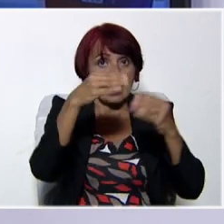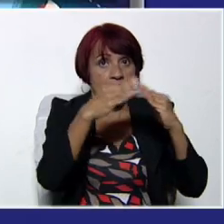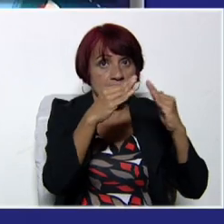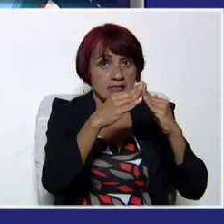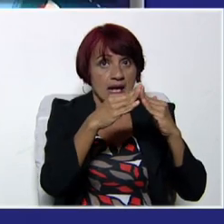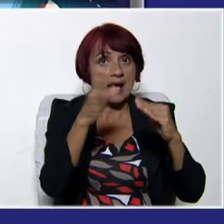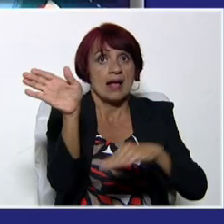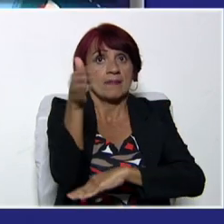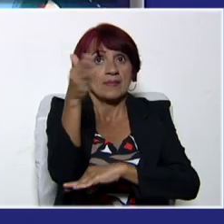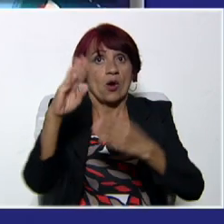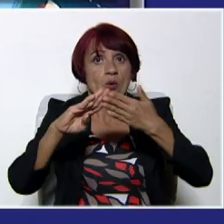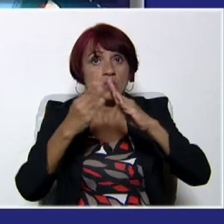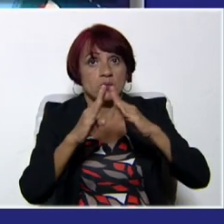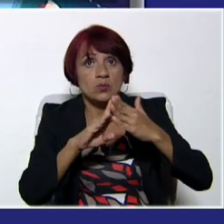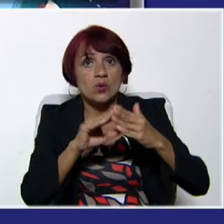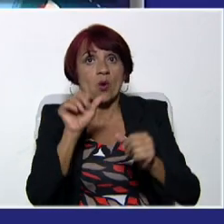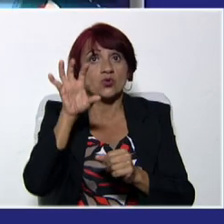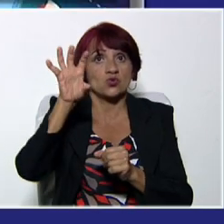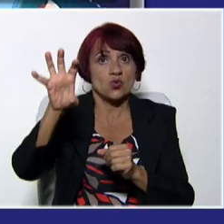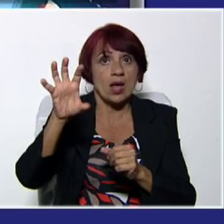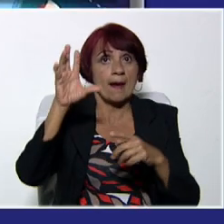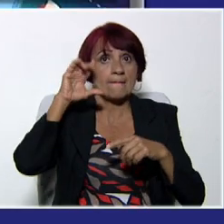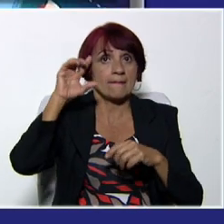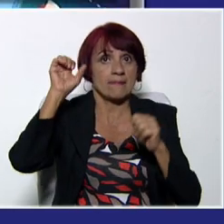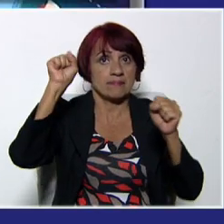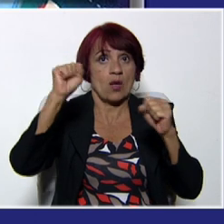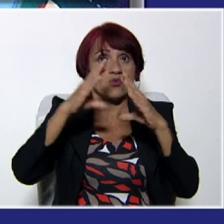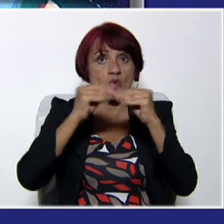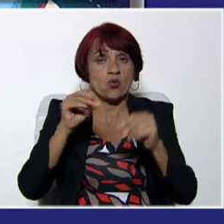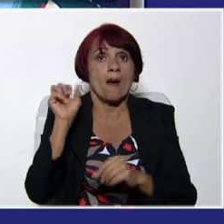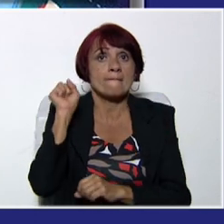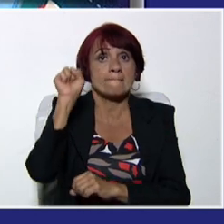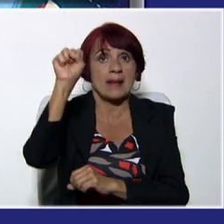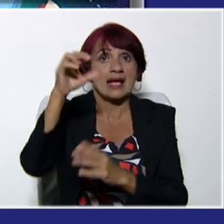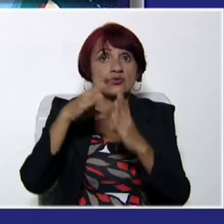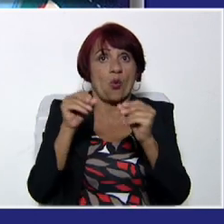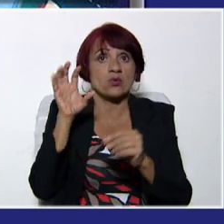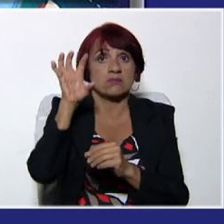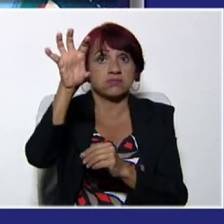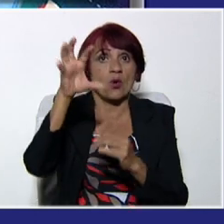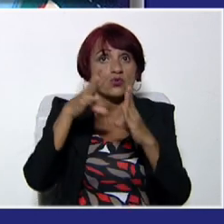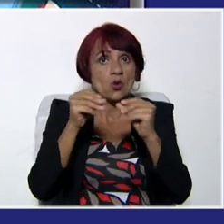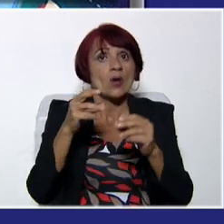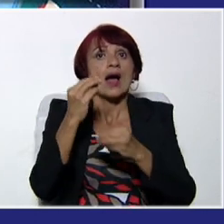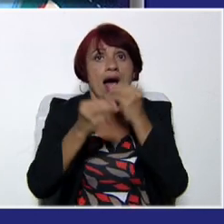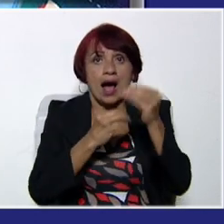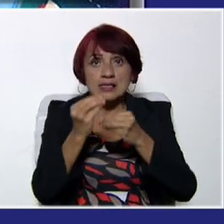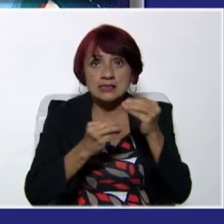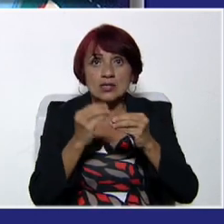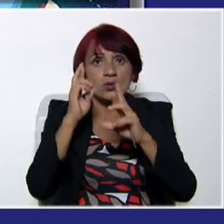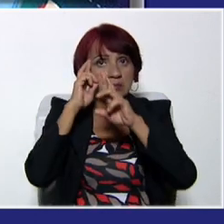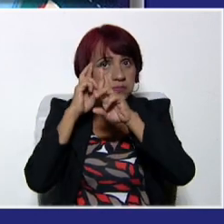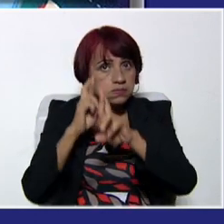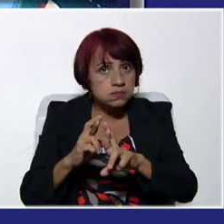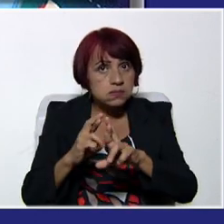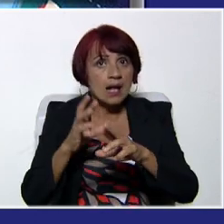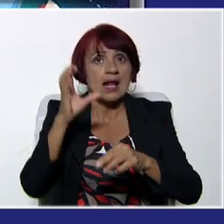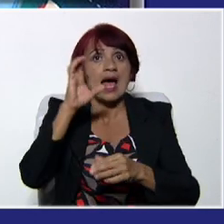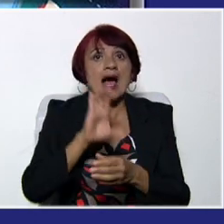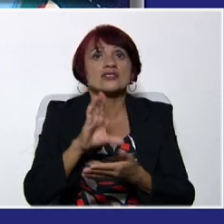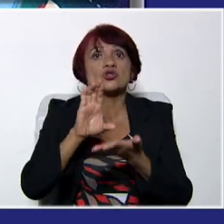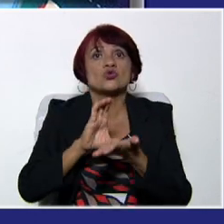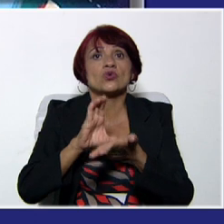comunidad, bandera en mi ciudad, bandera en mi país. Primero, ejerciendo respetuosamente la ciudadanía.